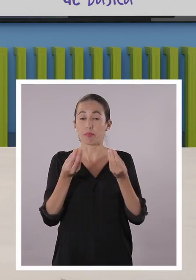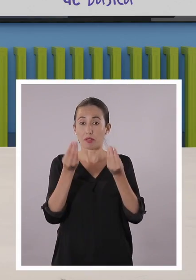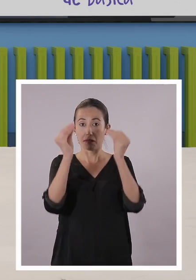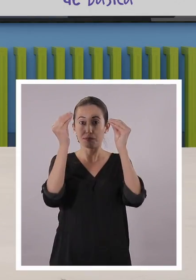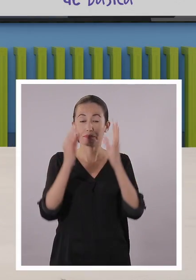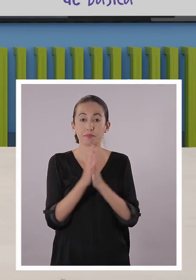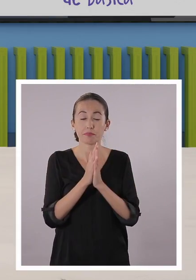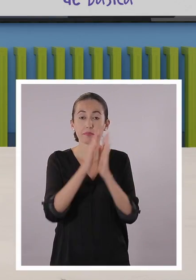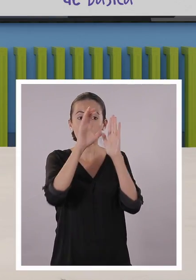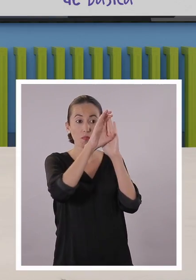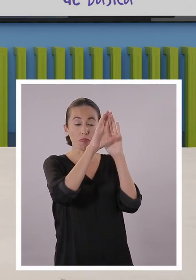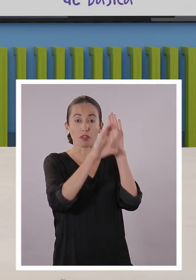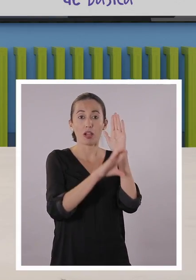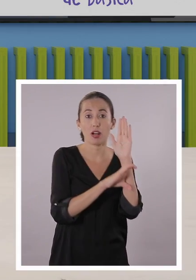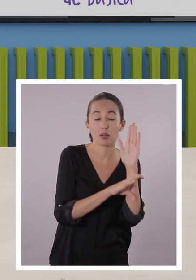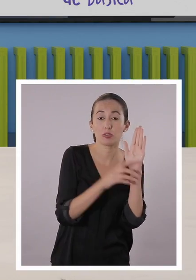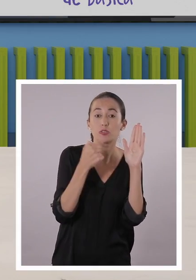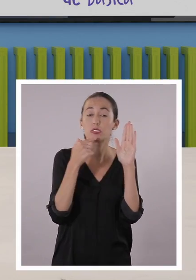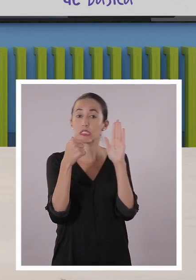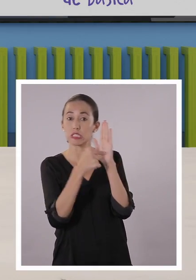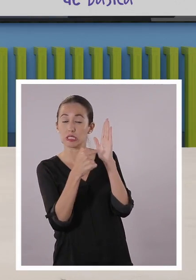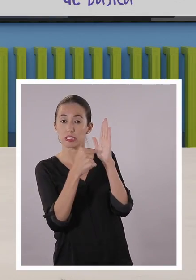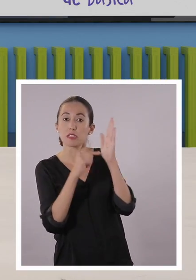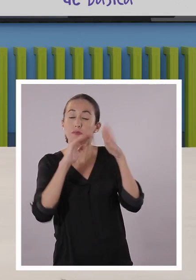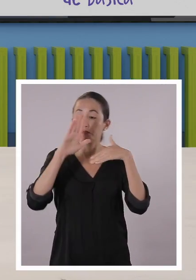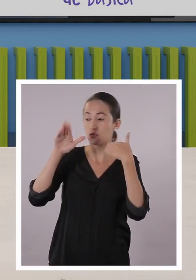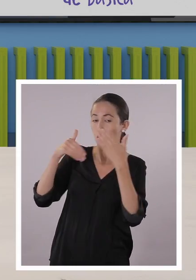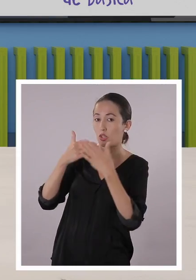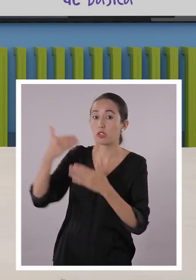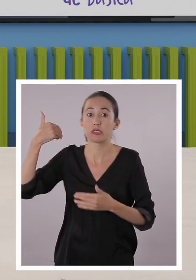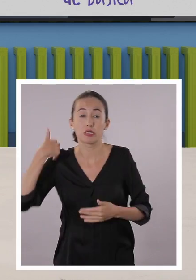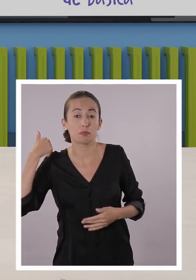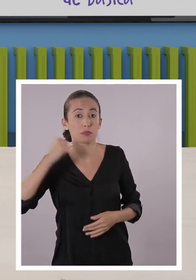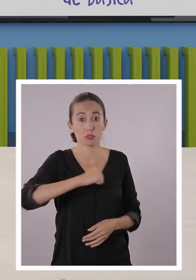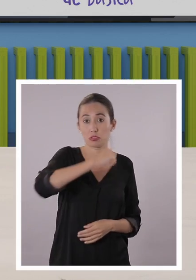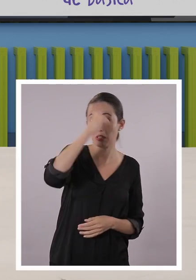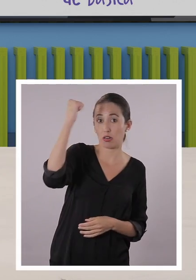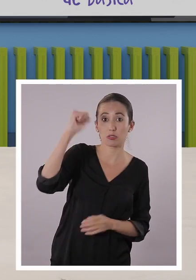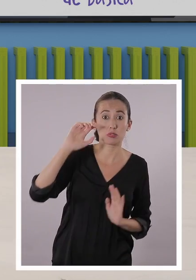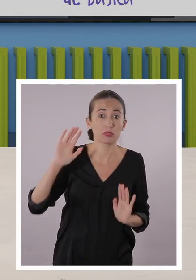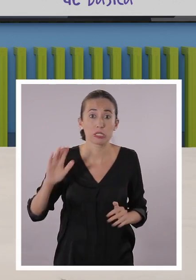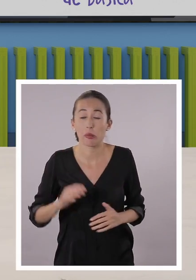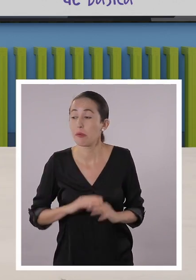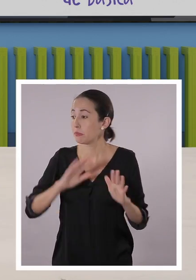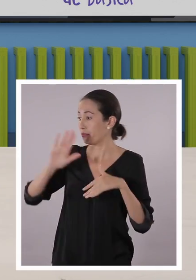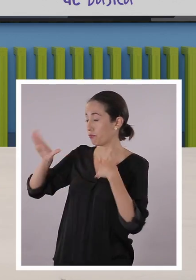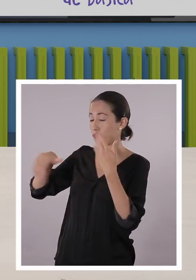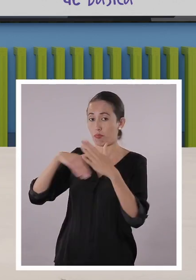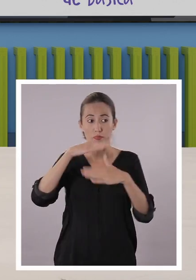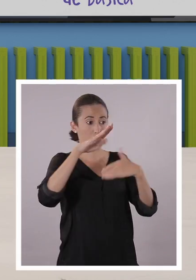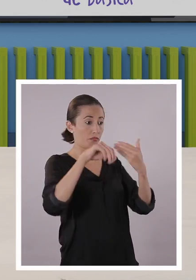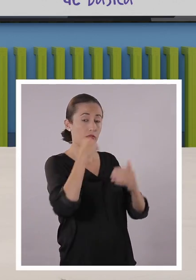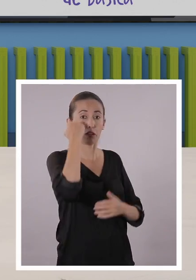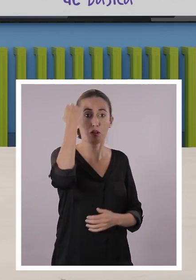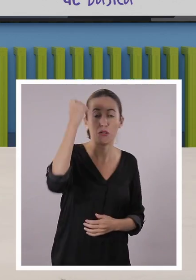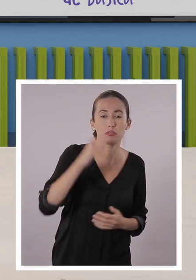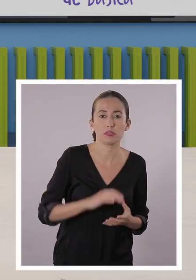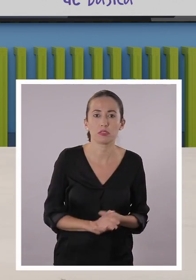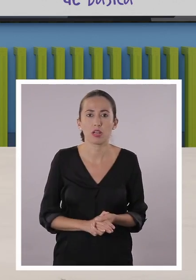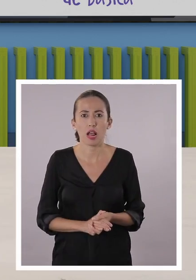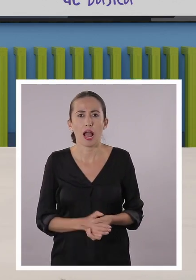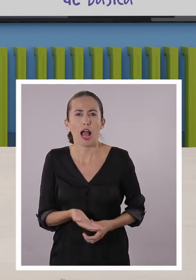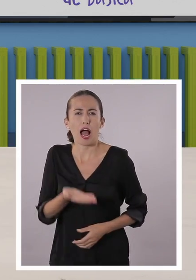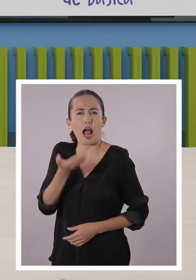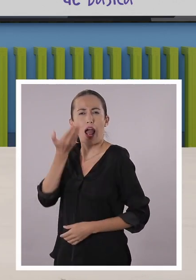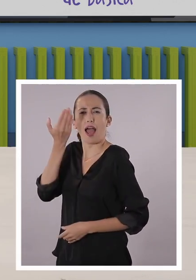Chicos y chicas, la constitución garantiza en la actualidad que todos tenemos los mismos derechos. ¿No es cierto, Santi? Todos somos iguales. Pero